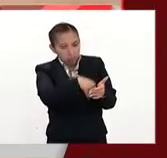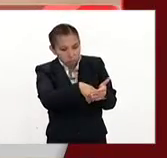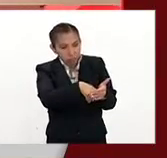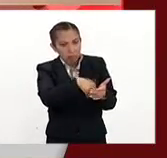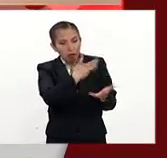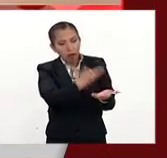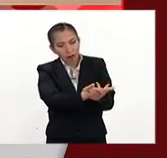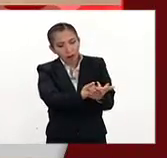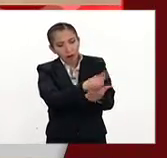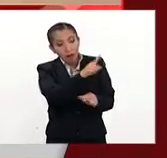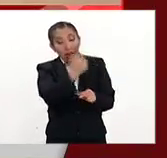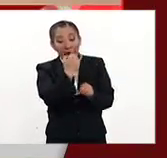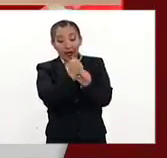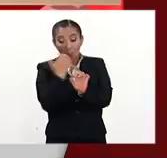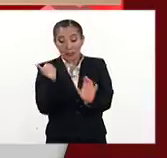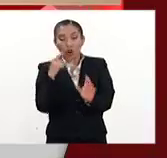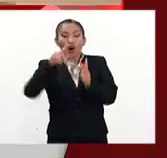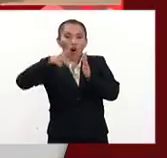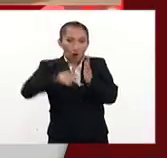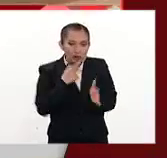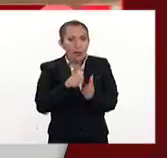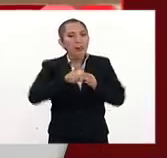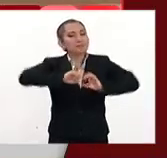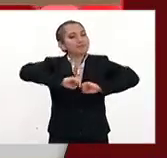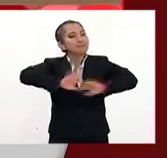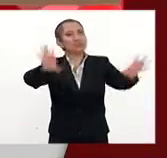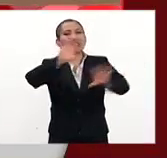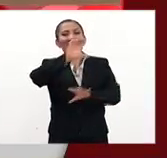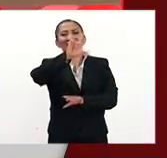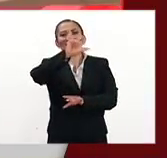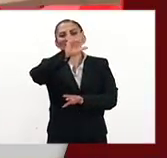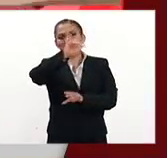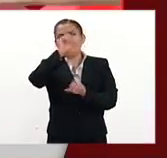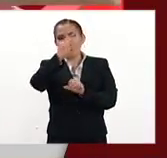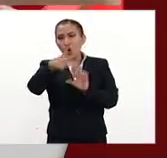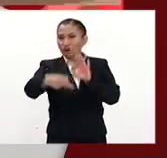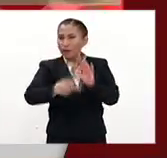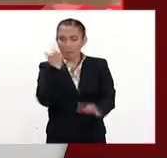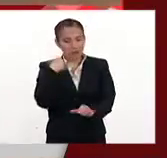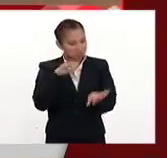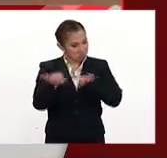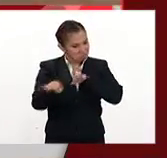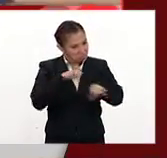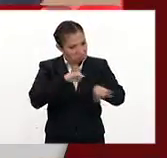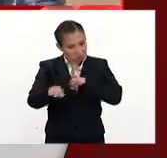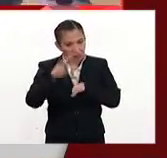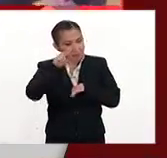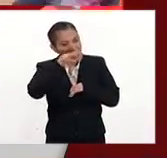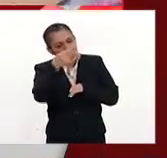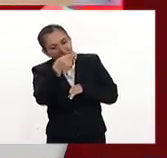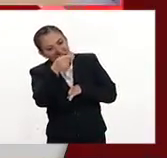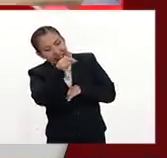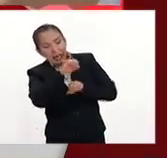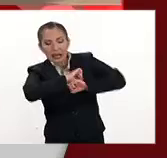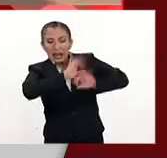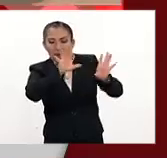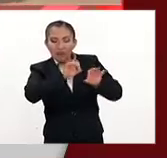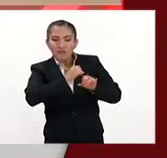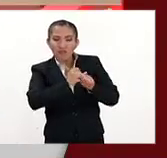descanso y desde el año pasado empezamos a relanzar CLIA justamente por ver la necesidad de aclarar. Pero bueno,